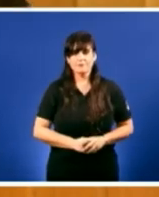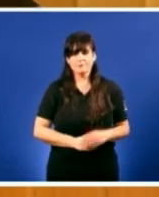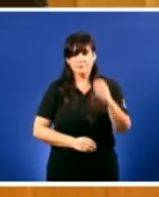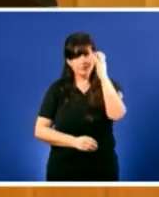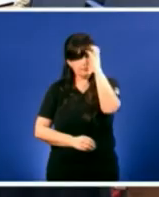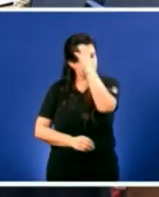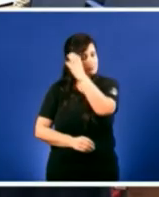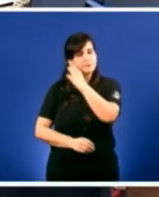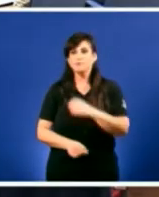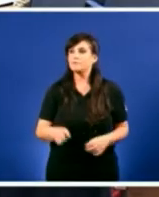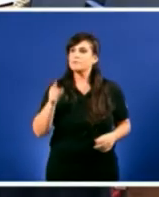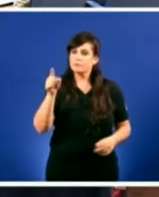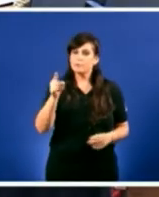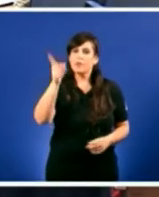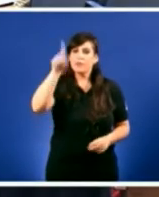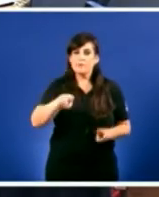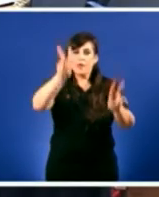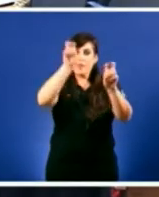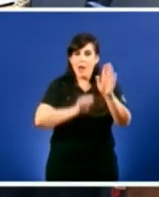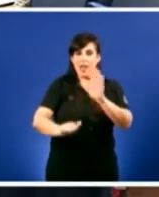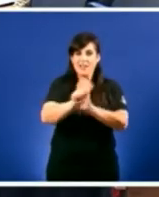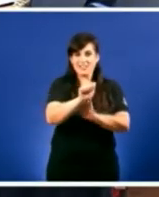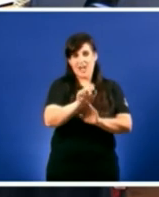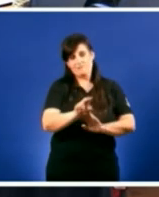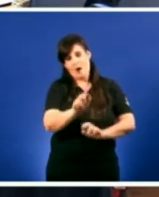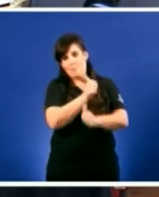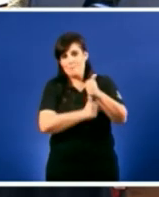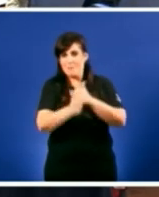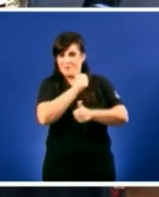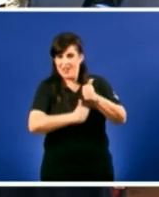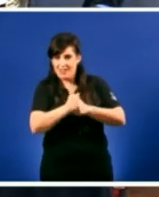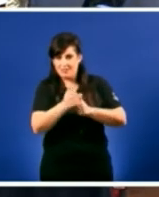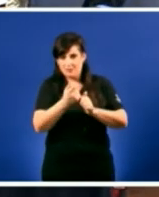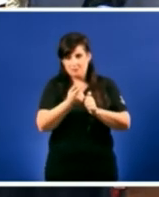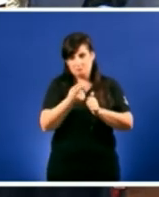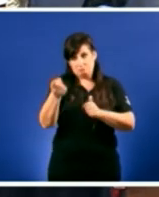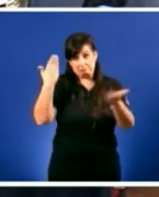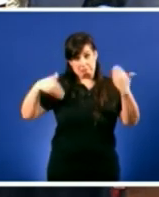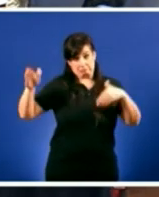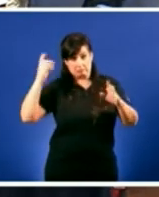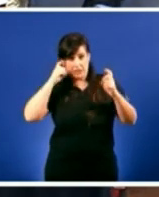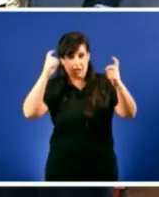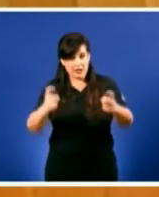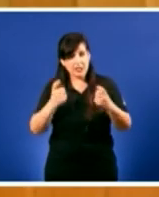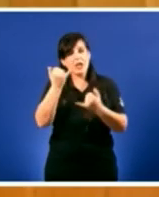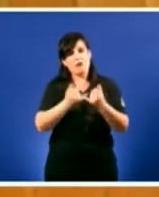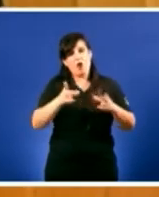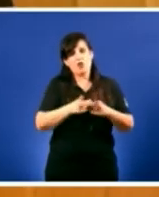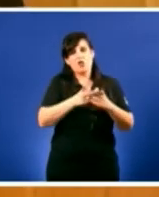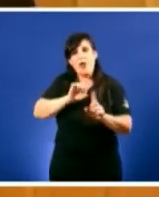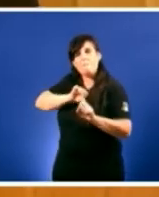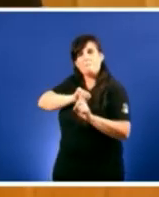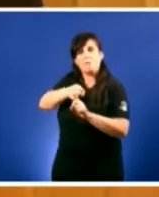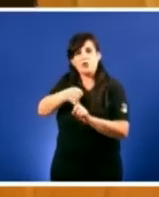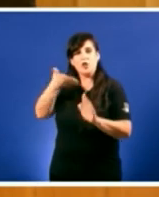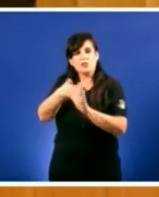intentou escaquearse na estafa das preferentes ata que a presión social obrigou nos a recuar ata